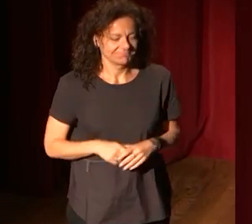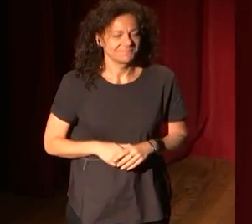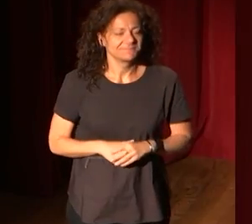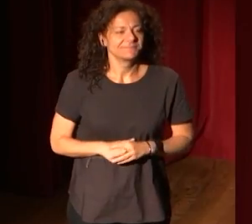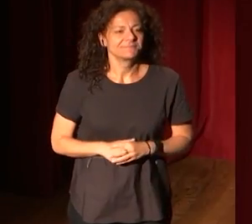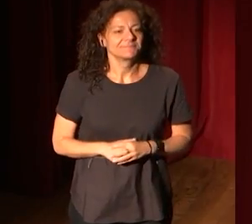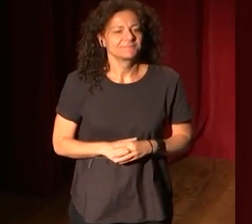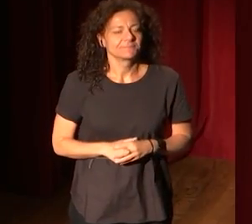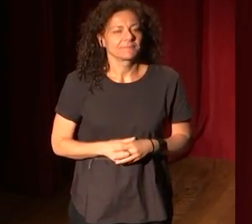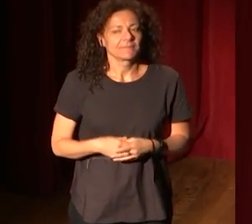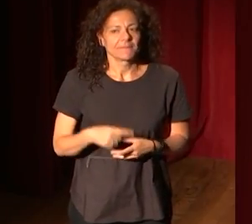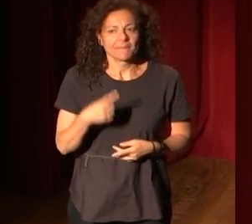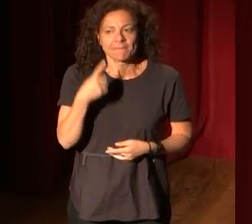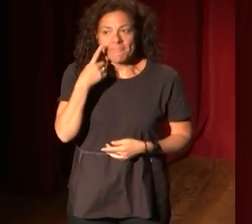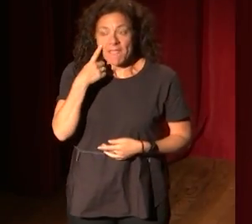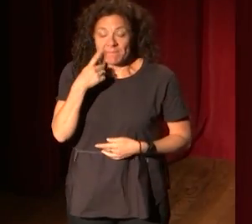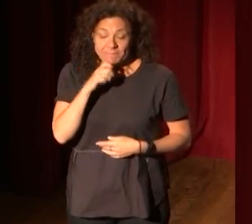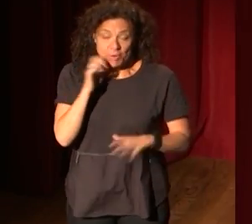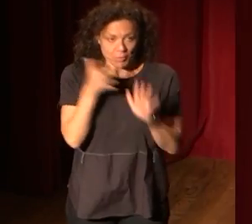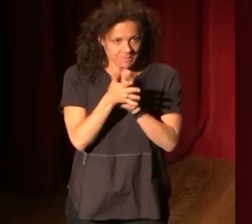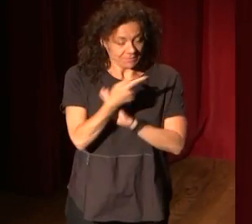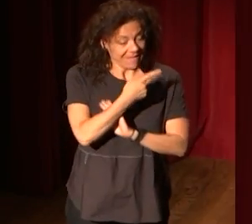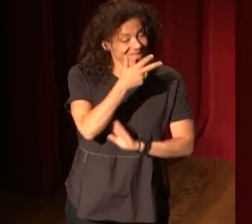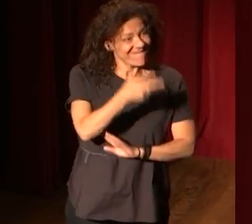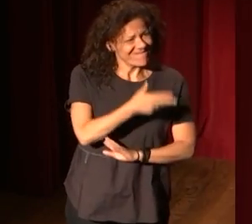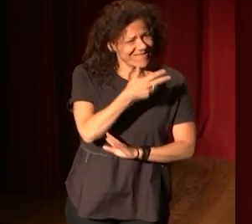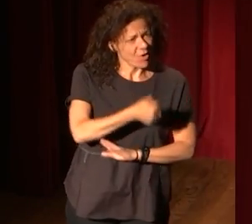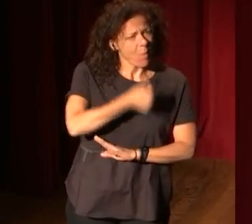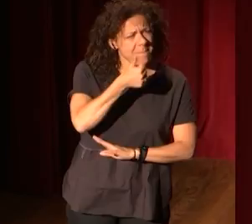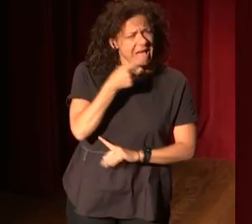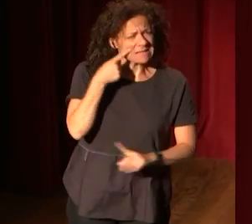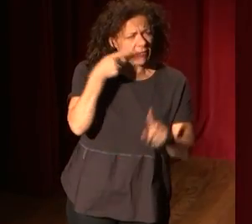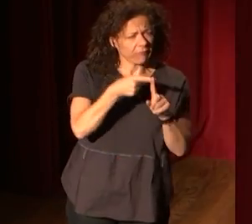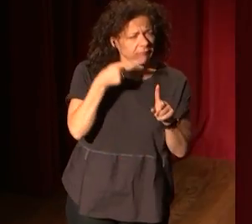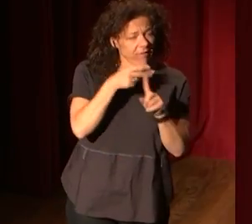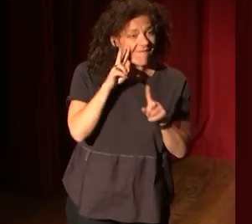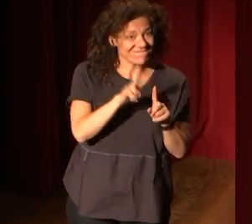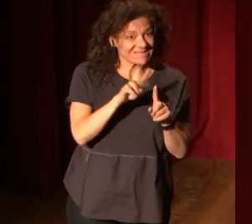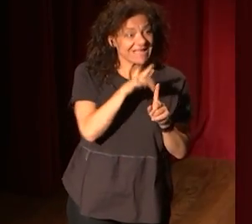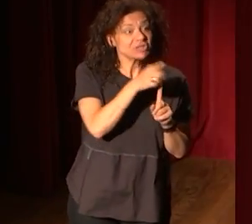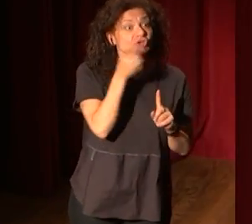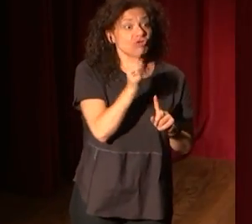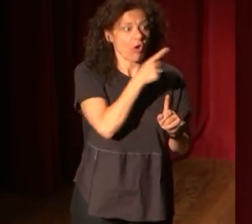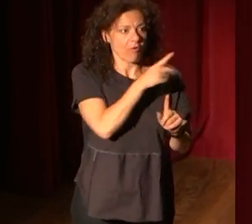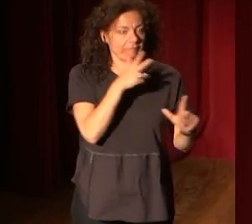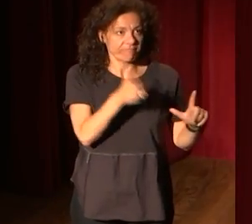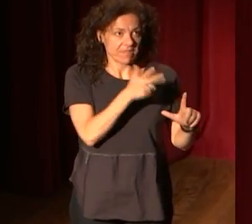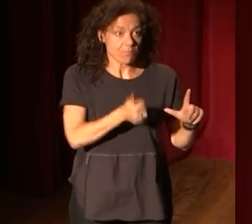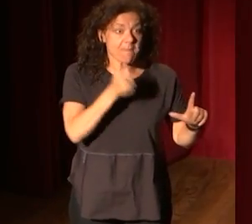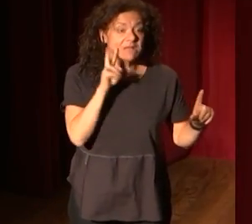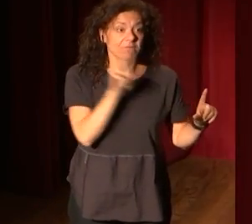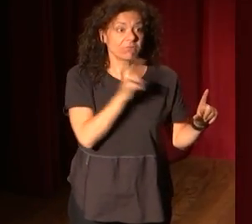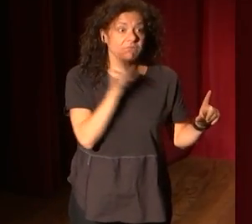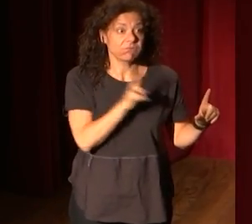A ver cómo les explico. Este vídeo tiene más visionados, este solo vídeo tiene más visionado